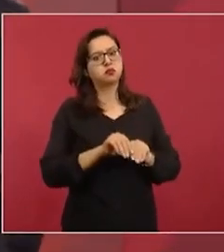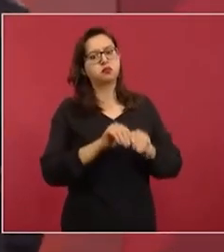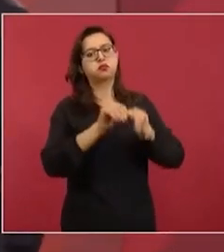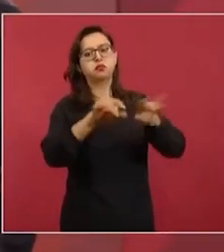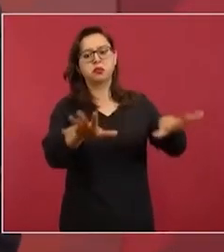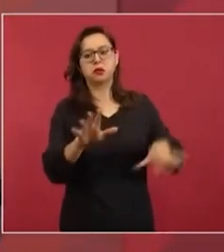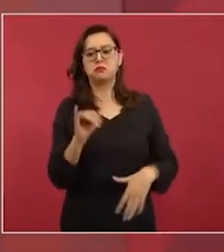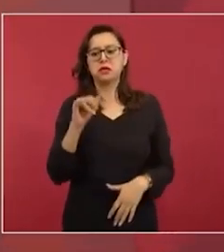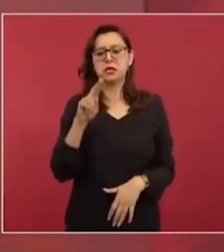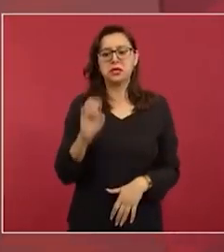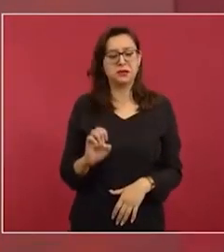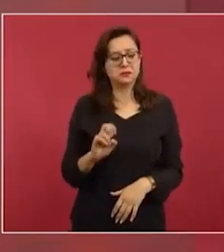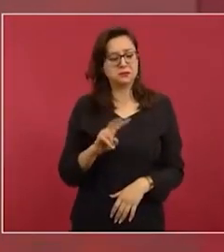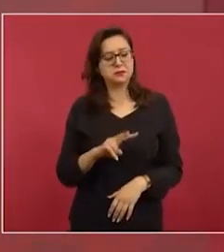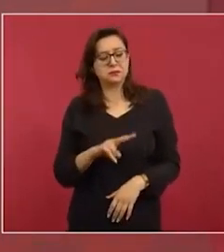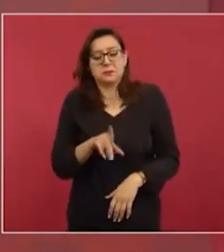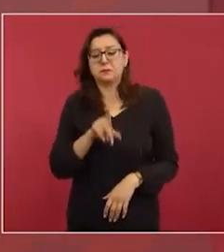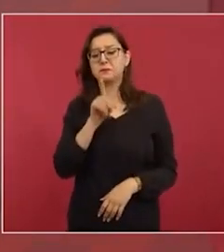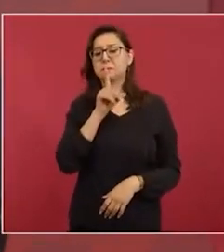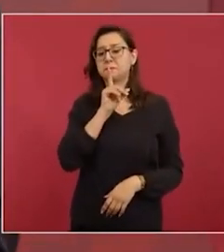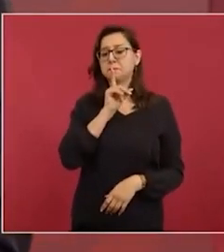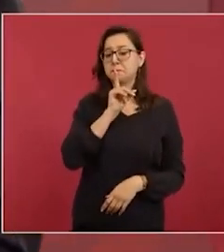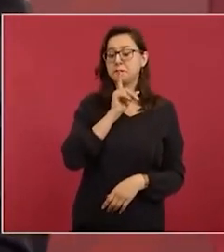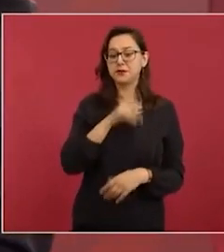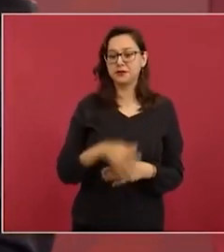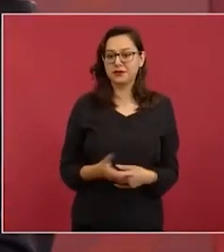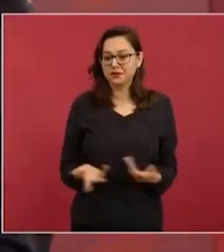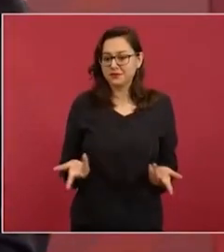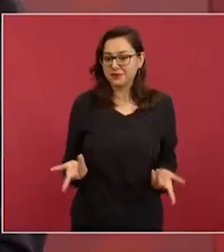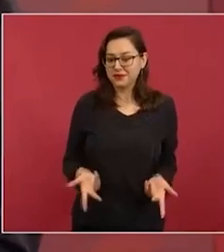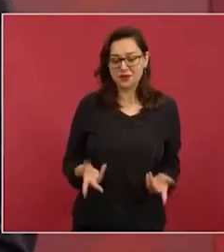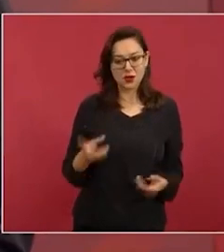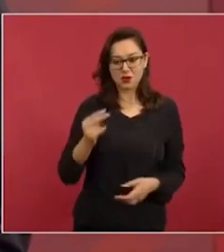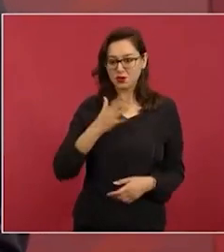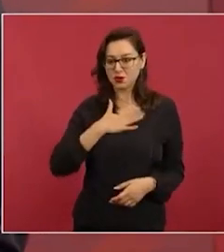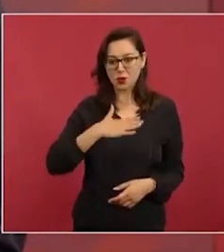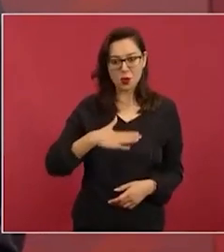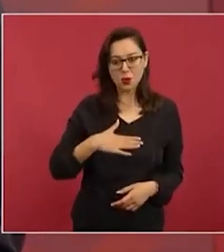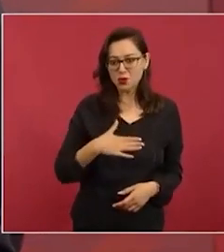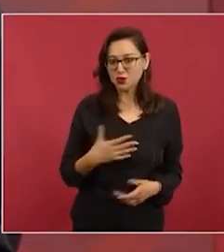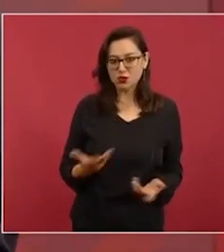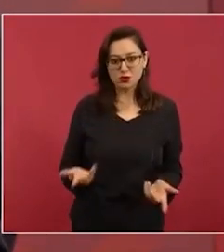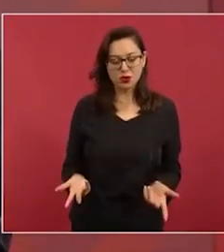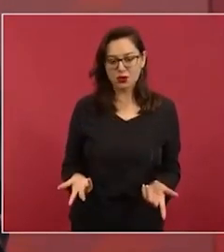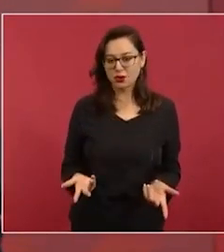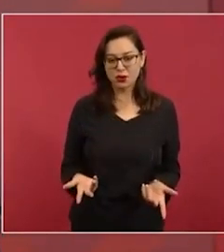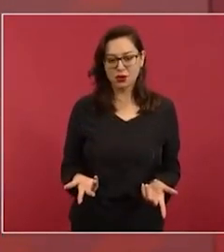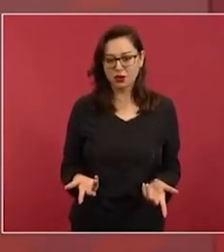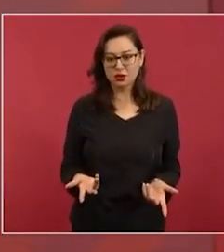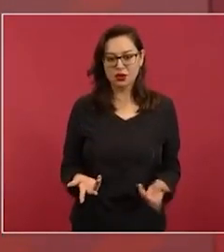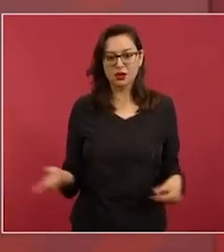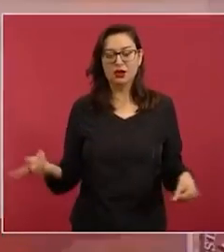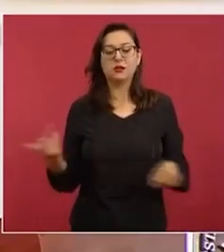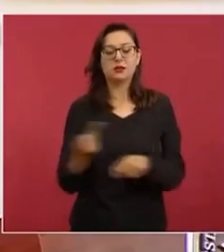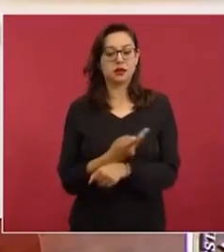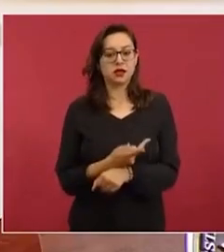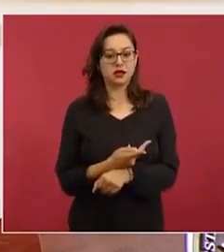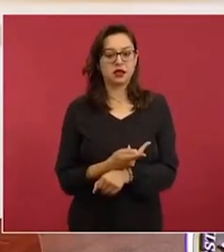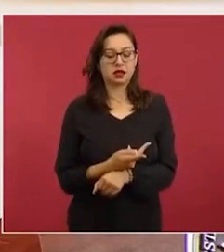comentó abiertamente el gobernador